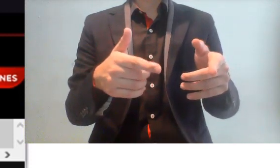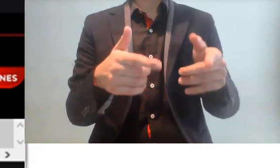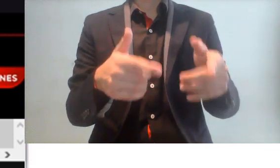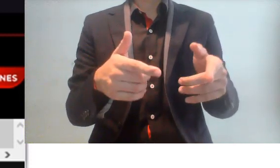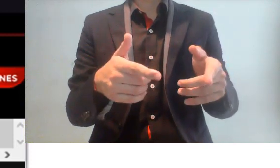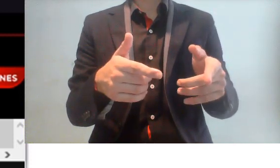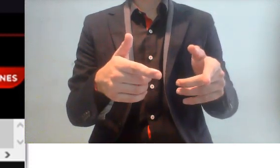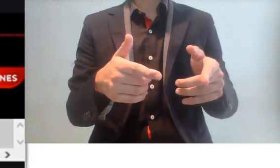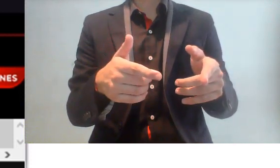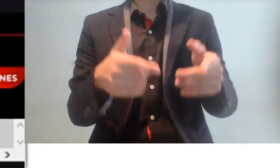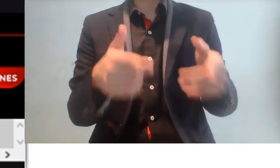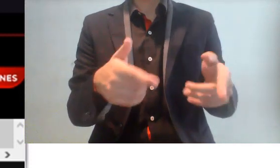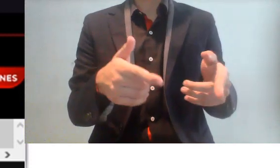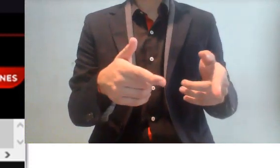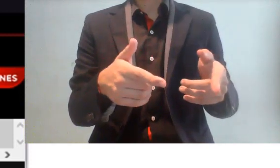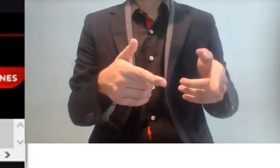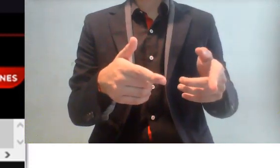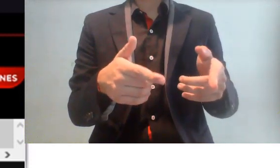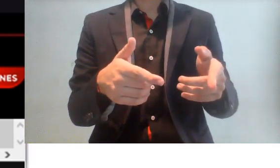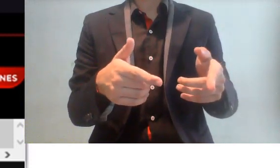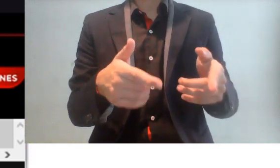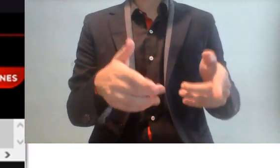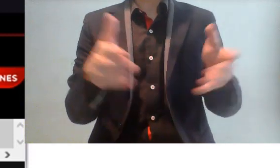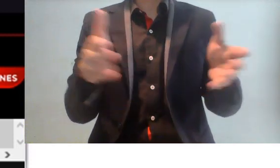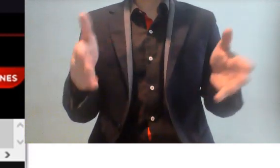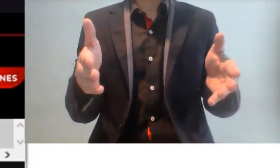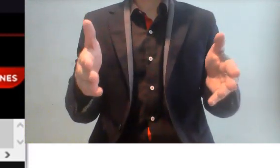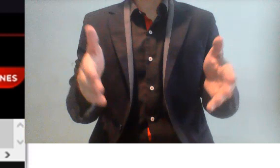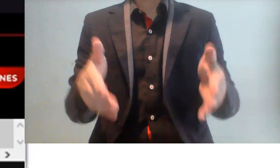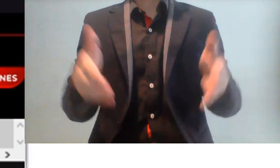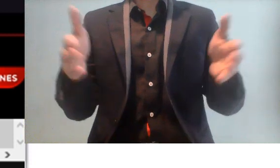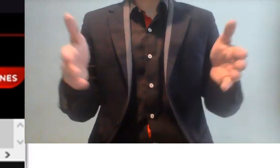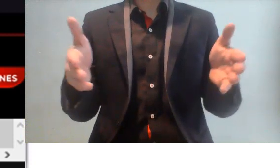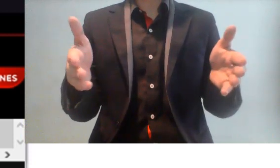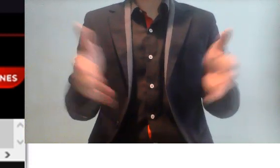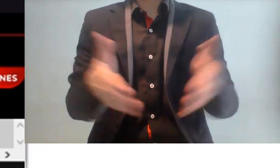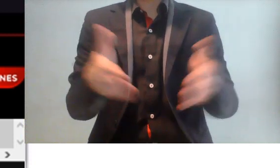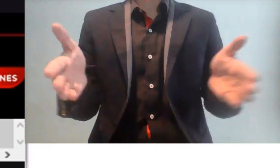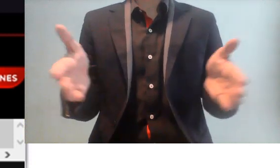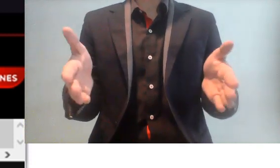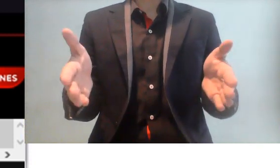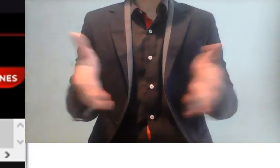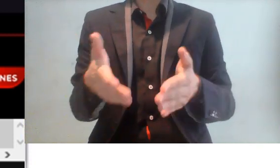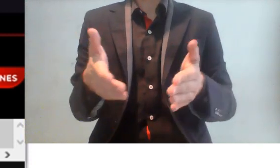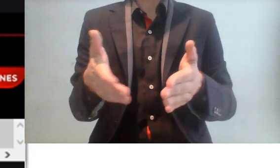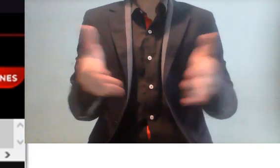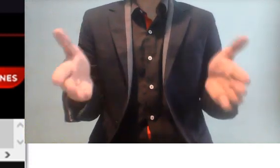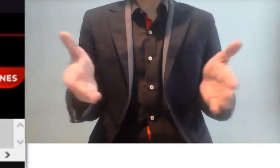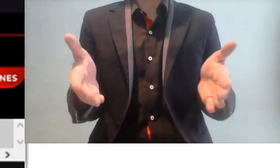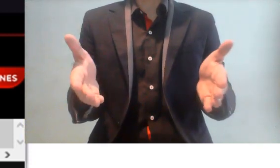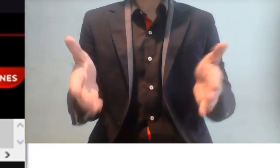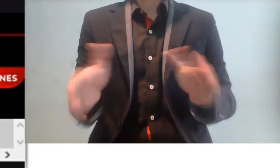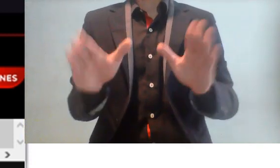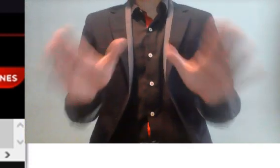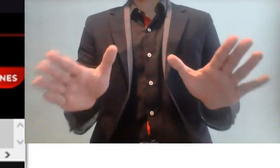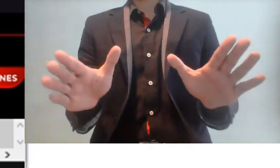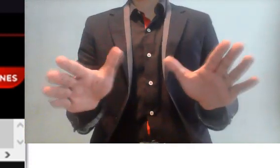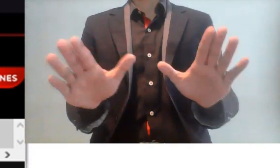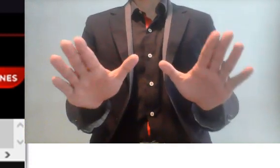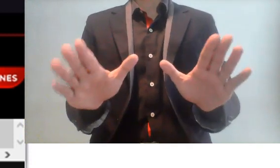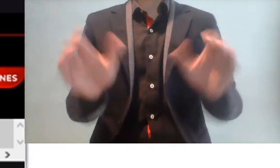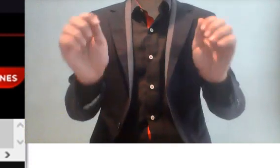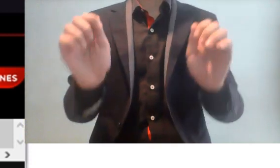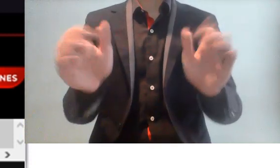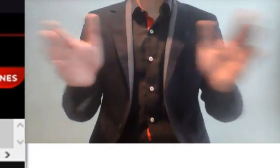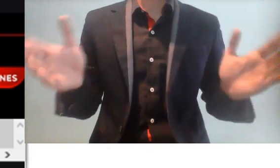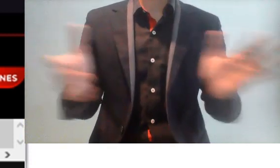pasando mientras el resto de la población le sufre para poder conseguir, no sé, alimento porque sus pensiones ya no les da para más? Pero ojo,